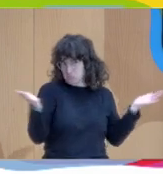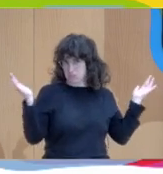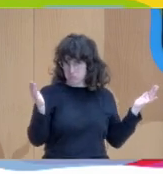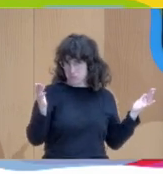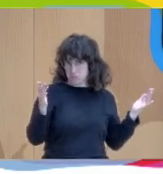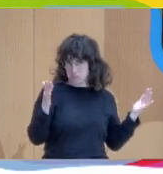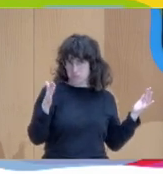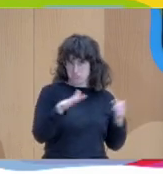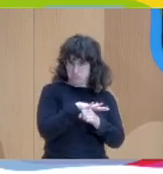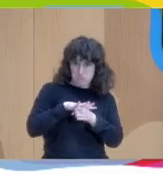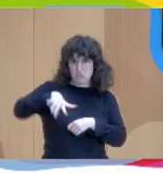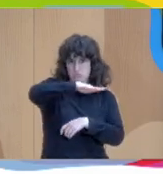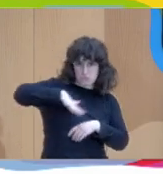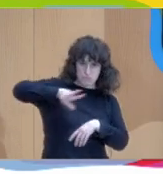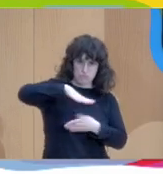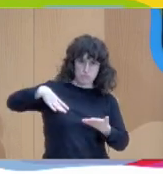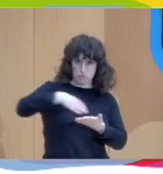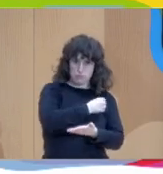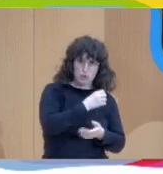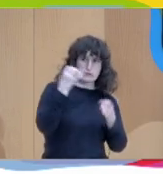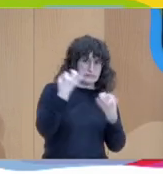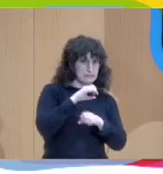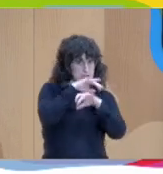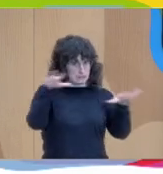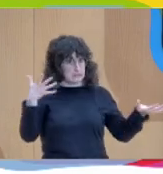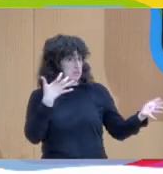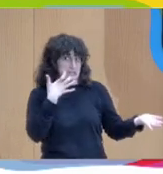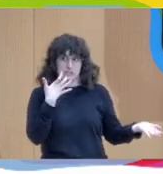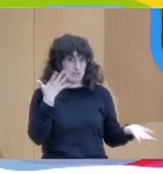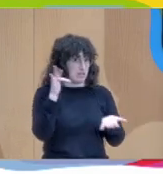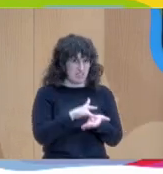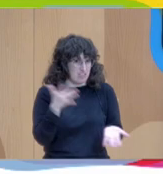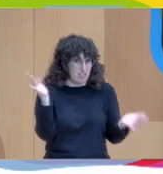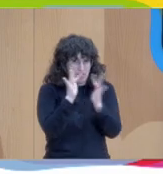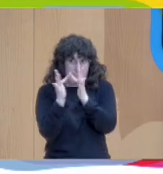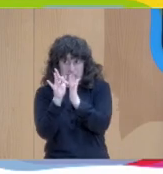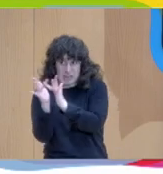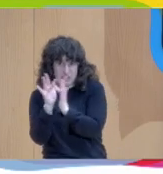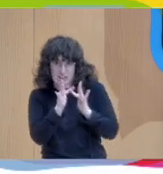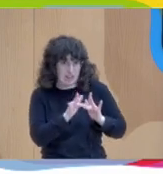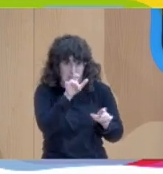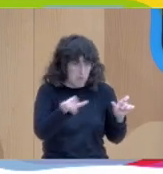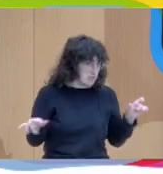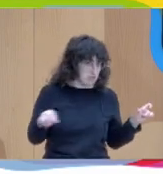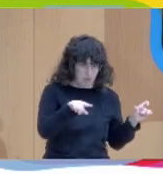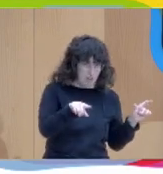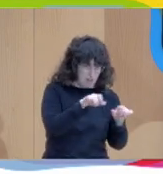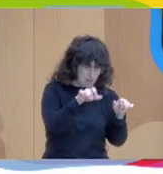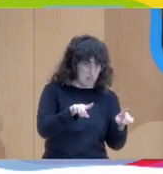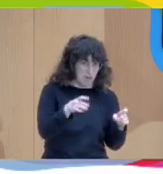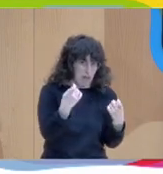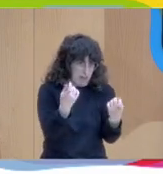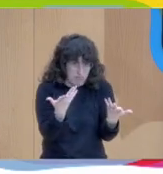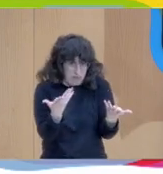lugar y espacio en el que se interaccione con personas es decir en absolutamente todas partes por tanto